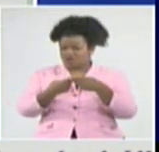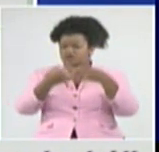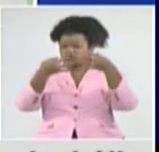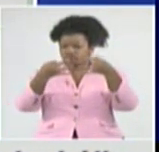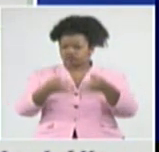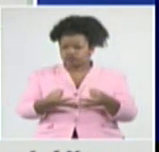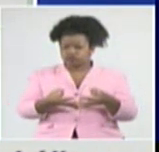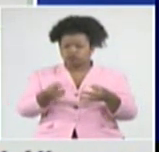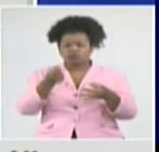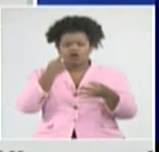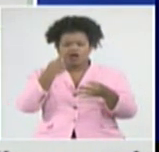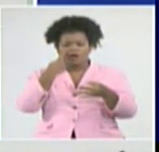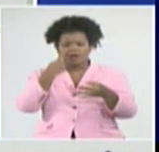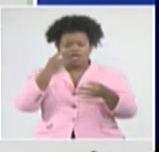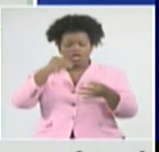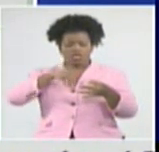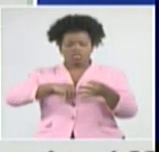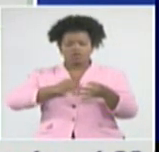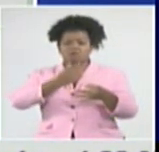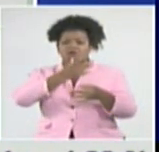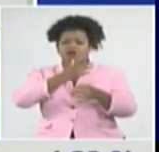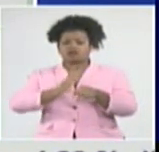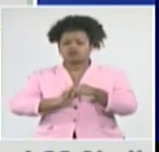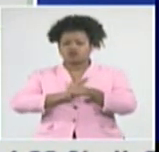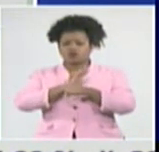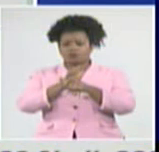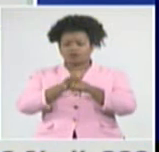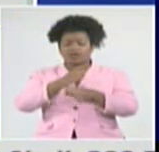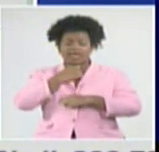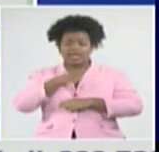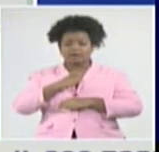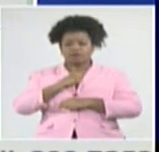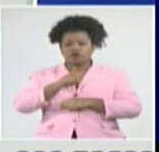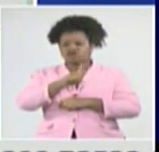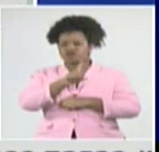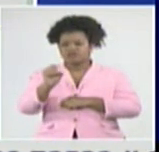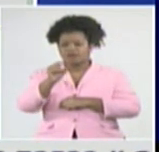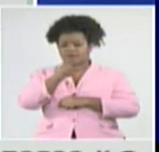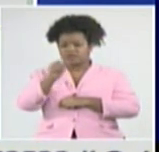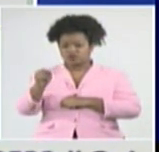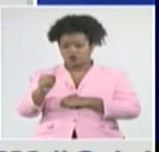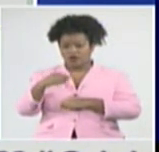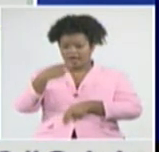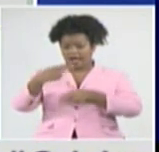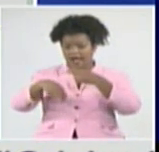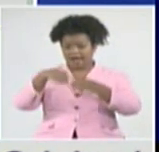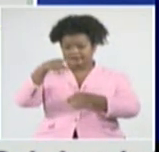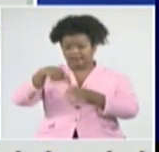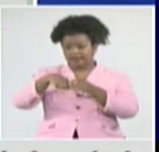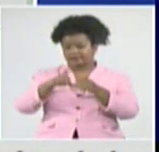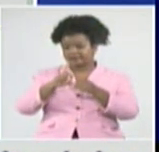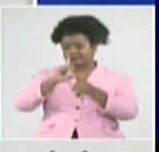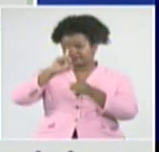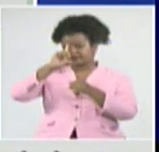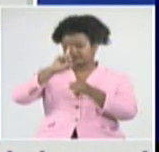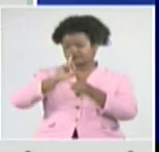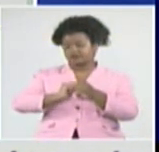muchas veces de 100 personas que se hacen el test de antígenos con síntomas y algún elemento epidemiológico,